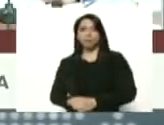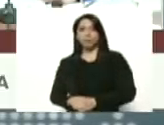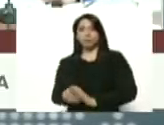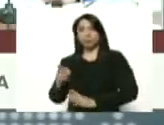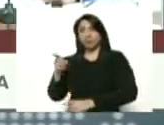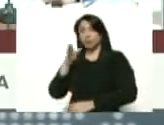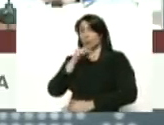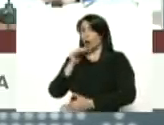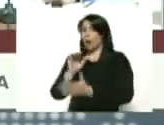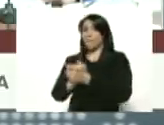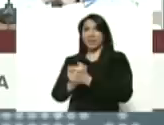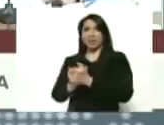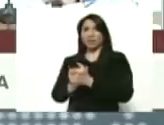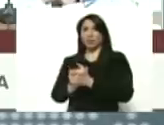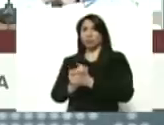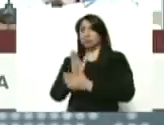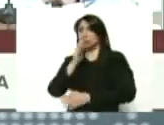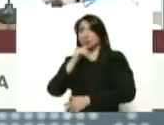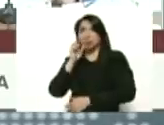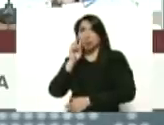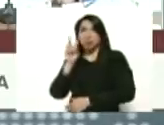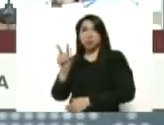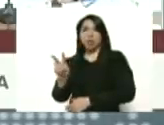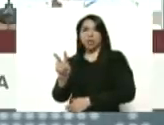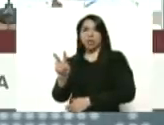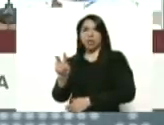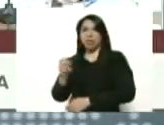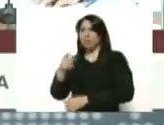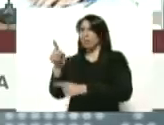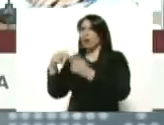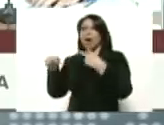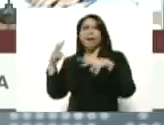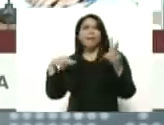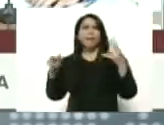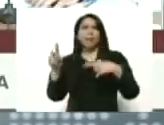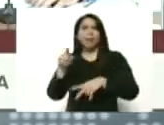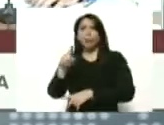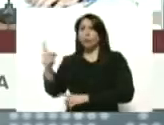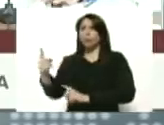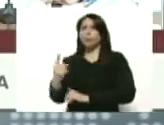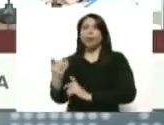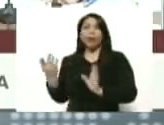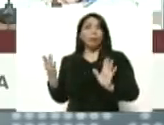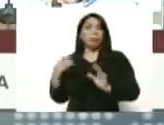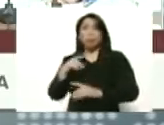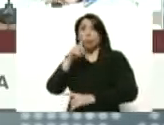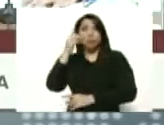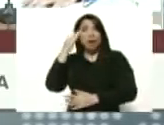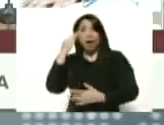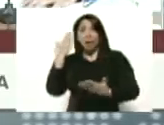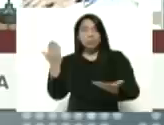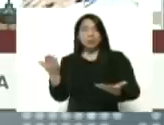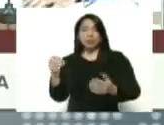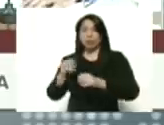enemigo invisible que está por ahí le llega. Usted no sabe, no sabemos.